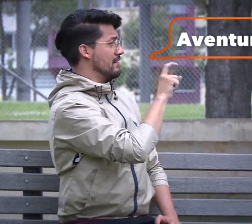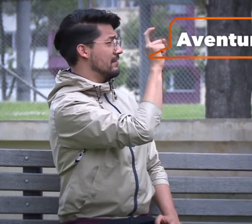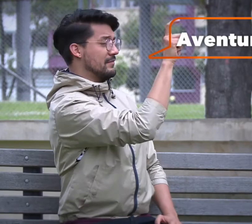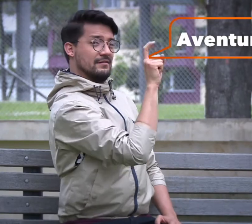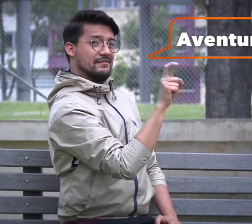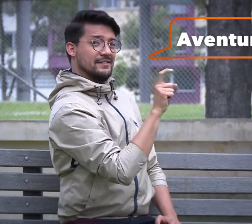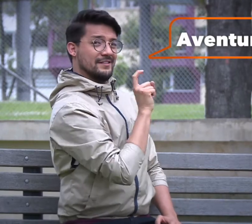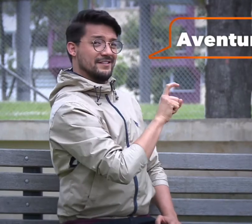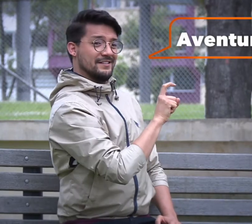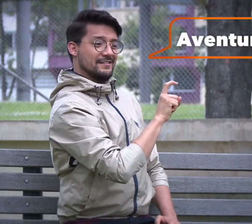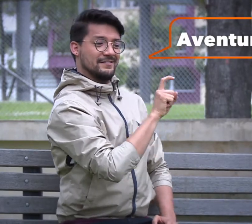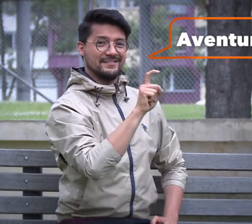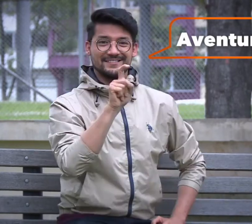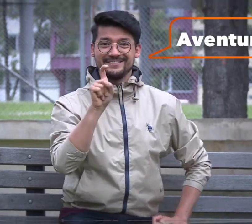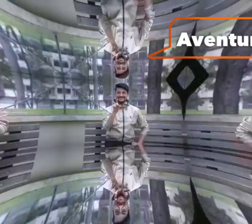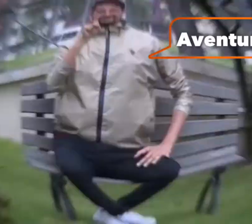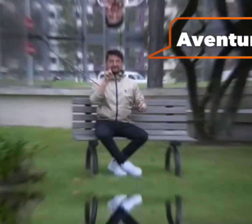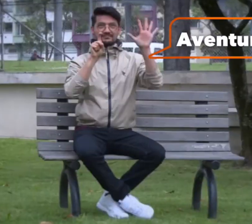Aventura.